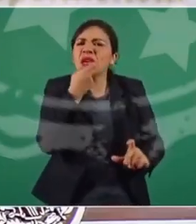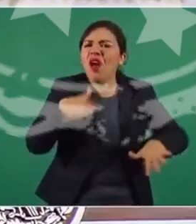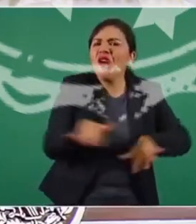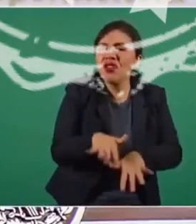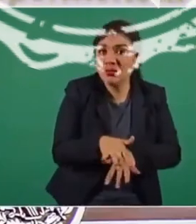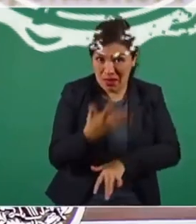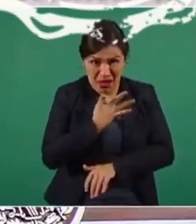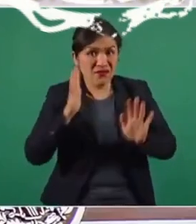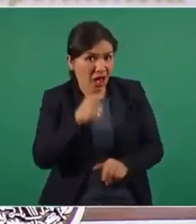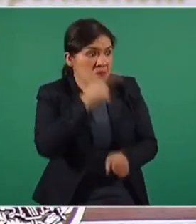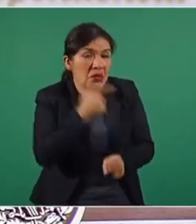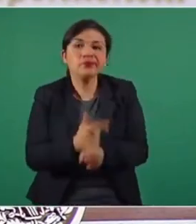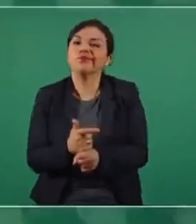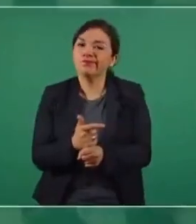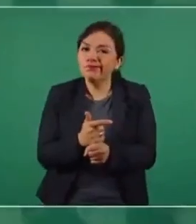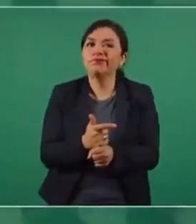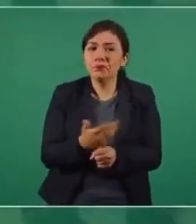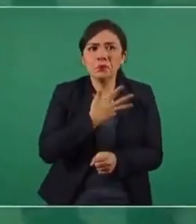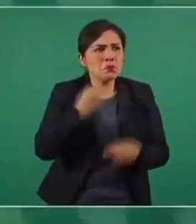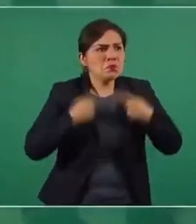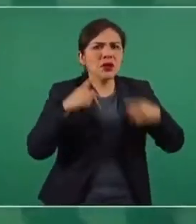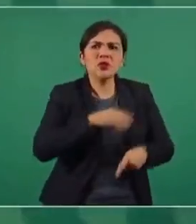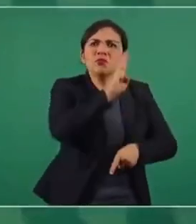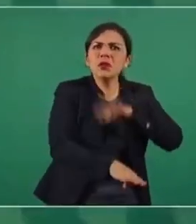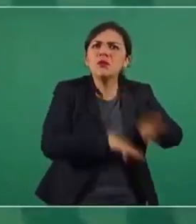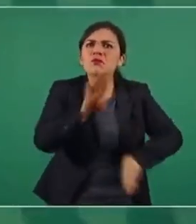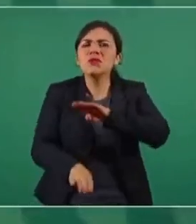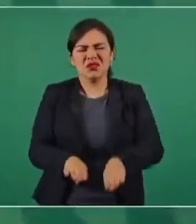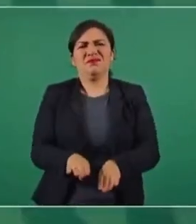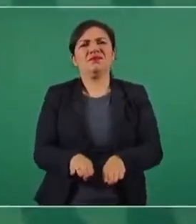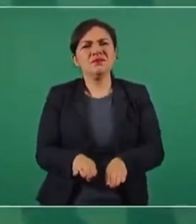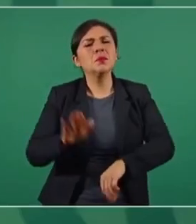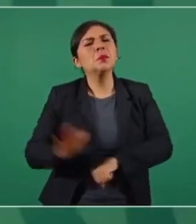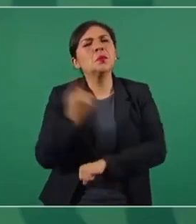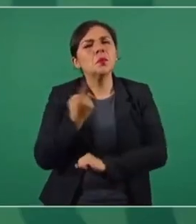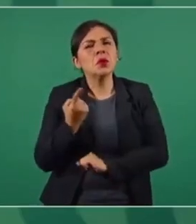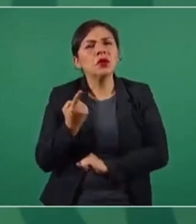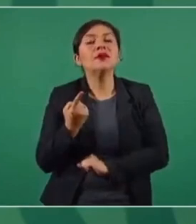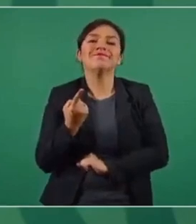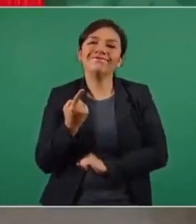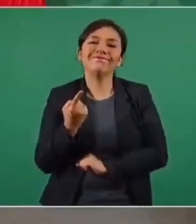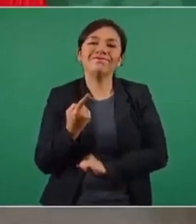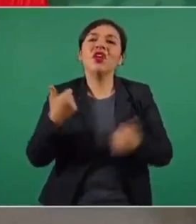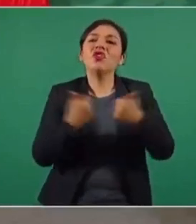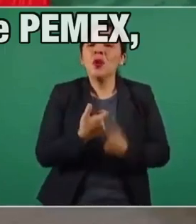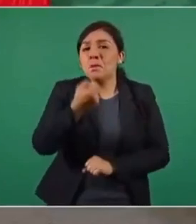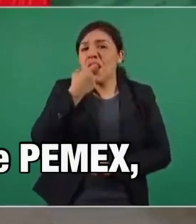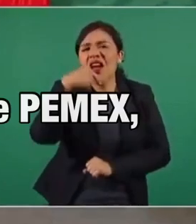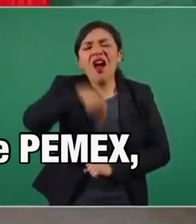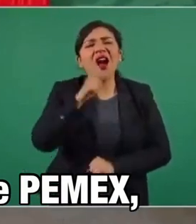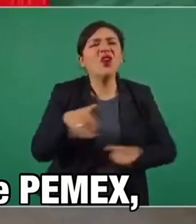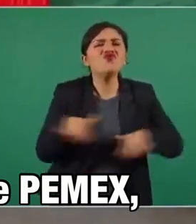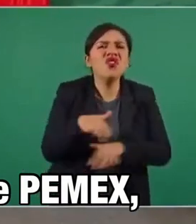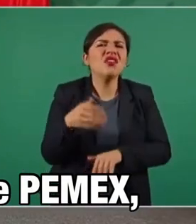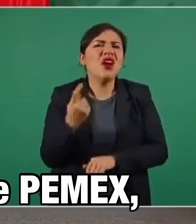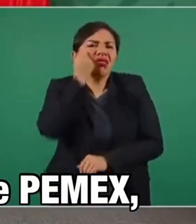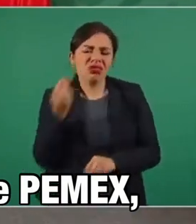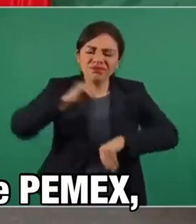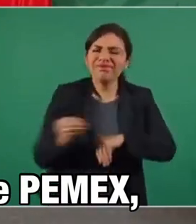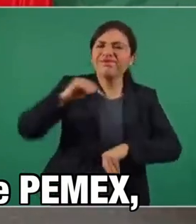Tenemos casos en donde fallecieron personas por la aplicación de medicamentos adulterados.